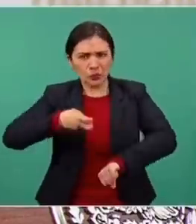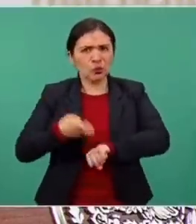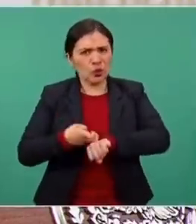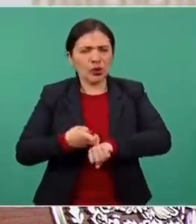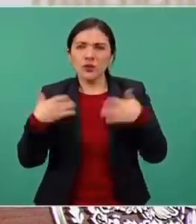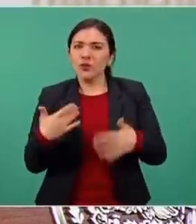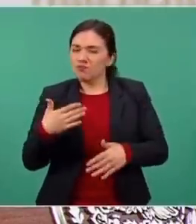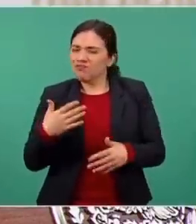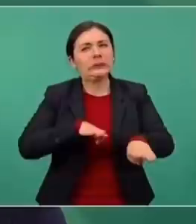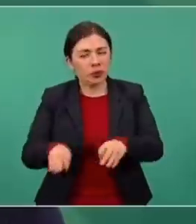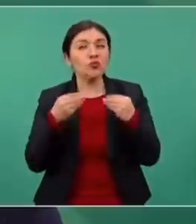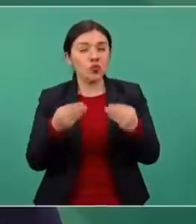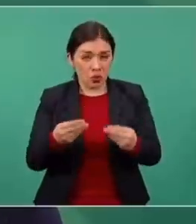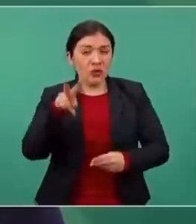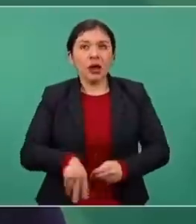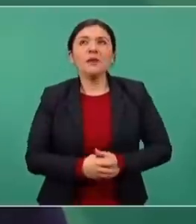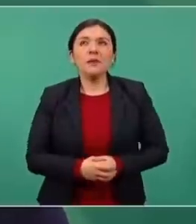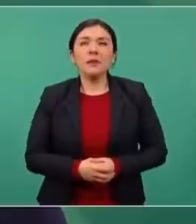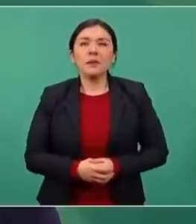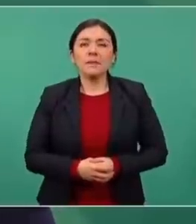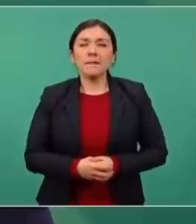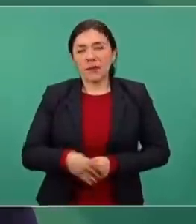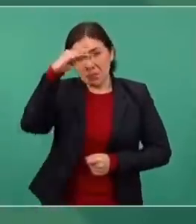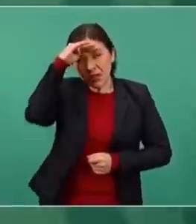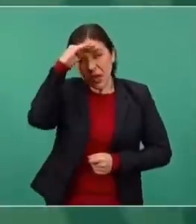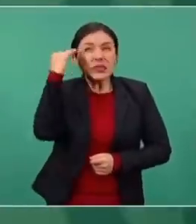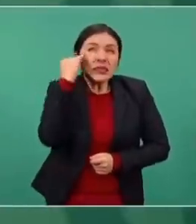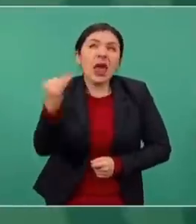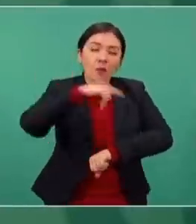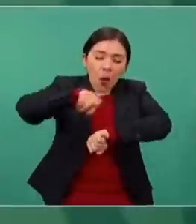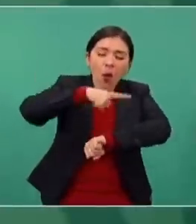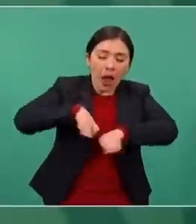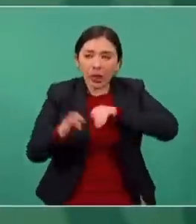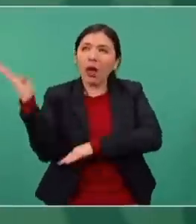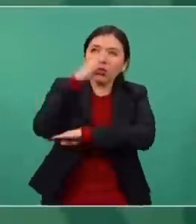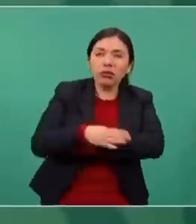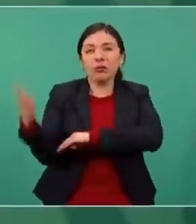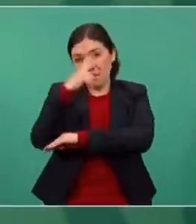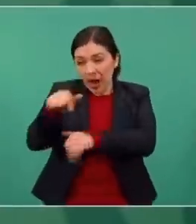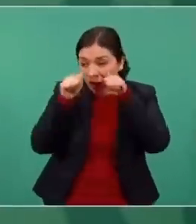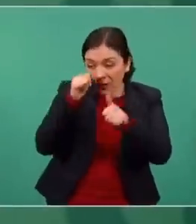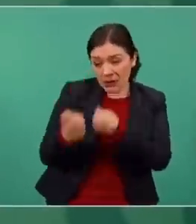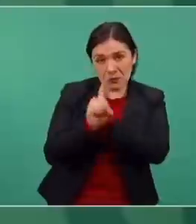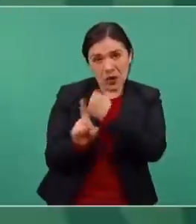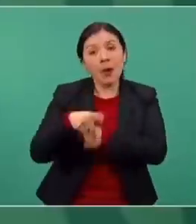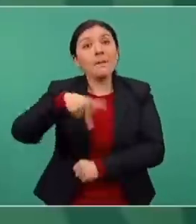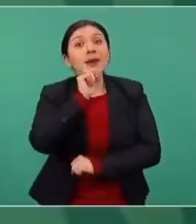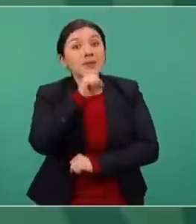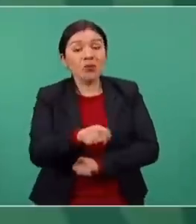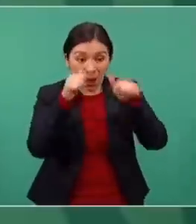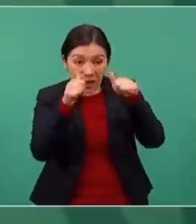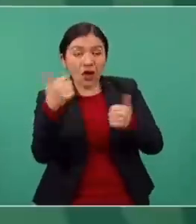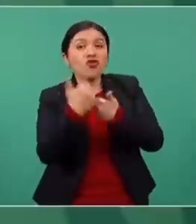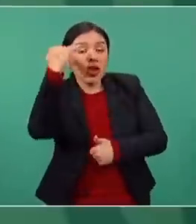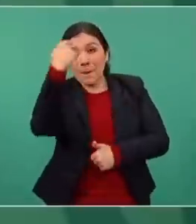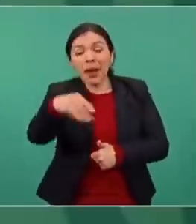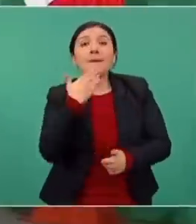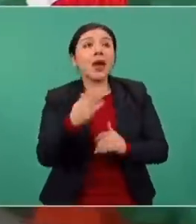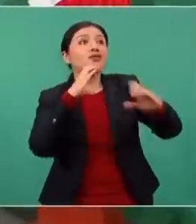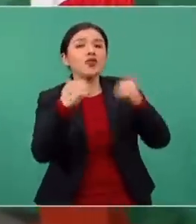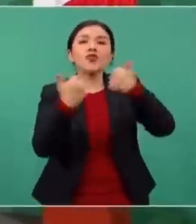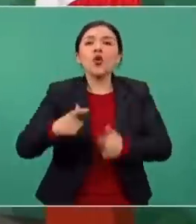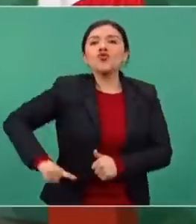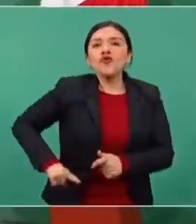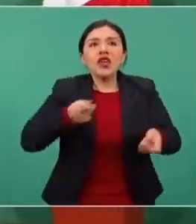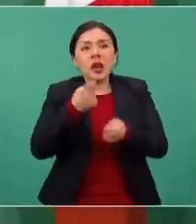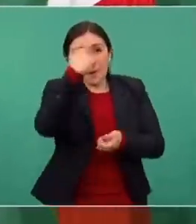hemos trabajado bastante, no sólo dedicando mucho tiempo a enfrentar el problema, sino también dedicando tiempo a mantener buenas relaciones